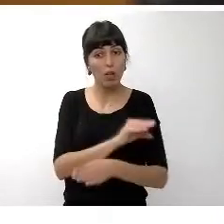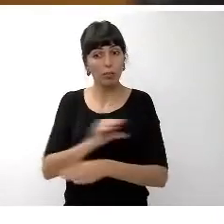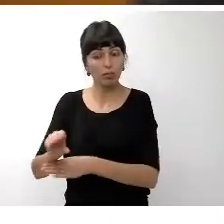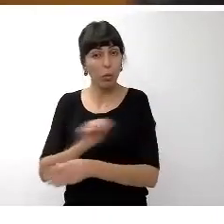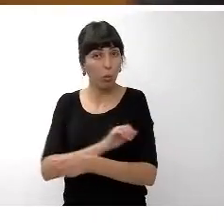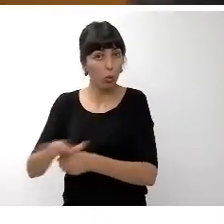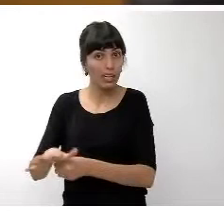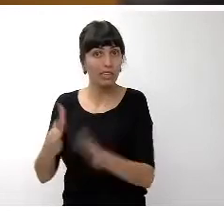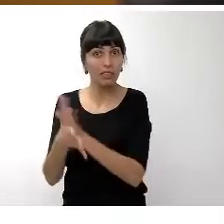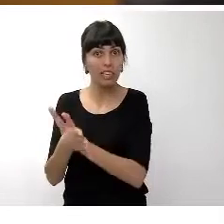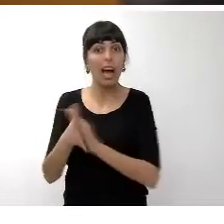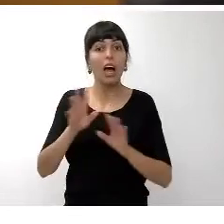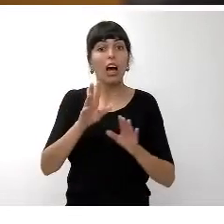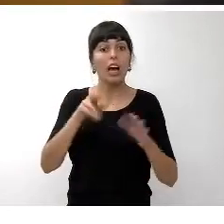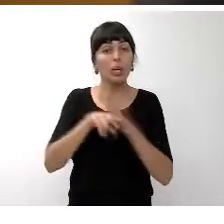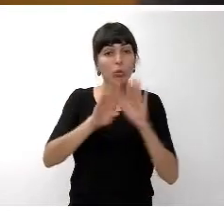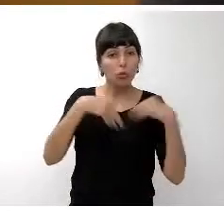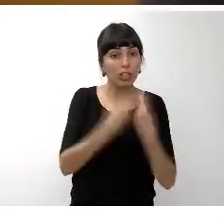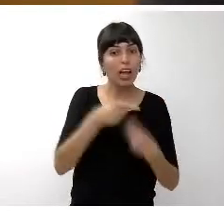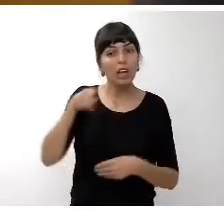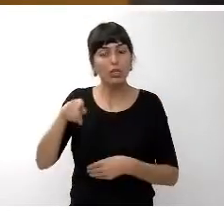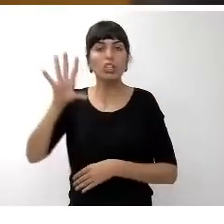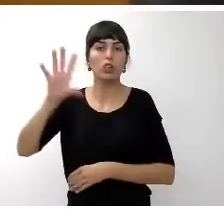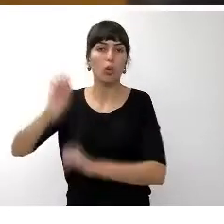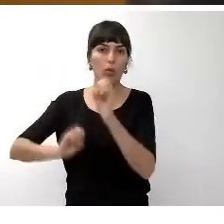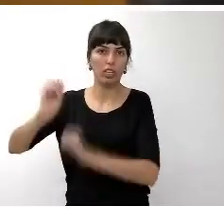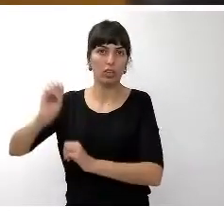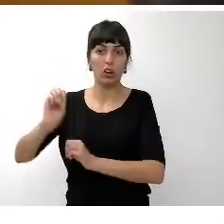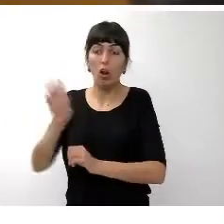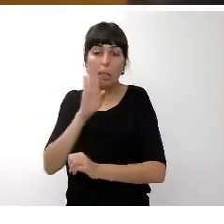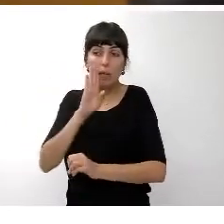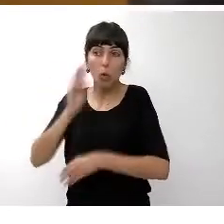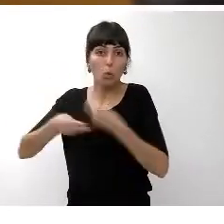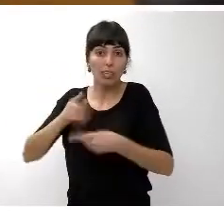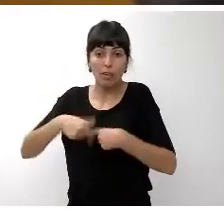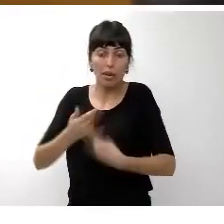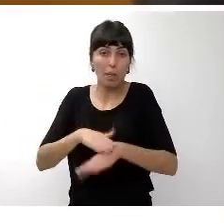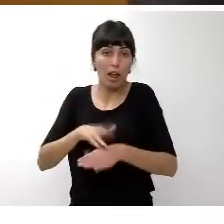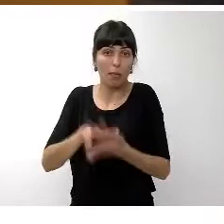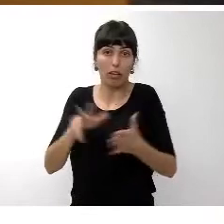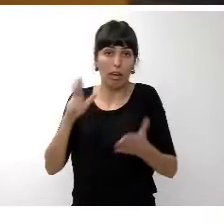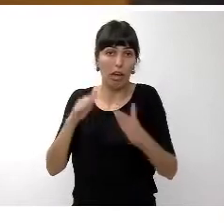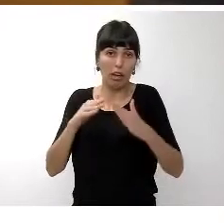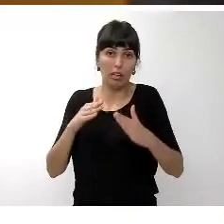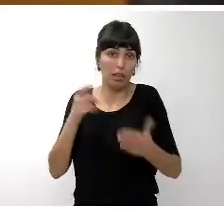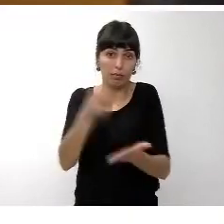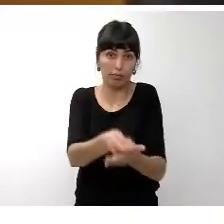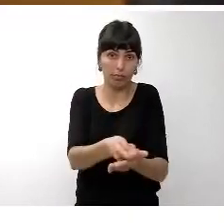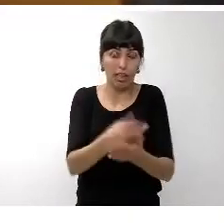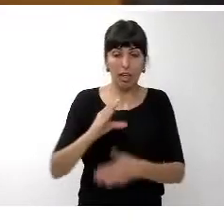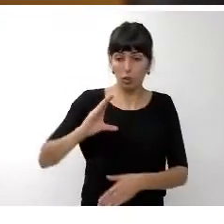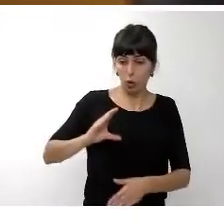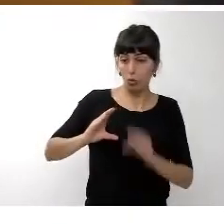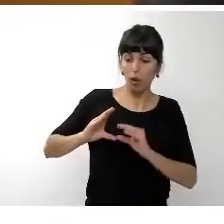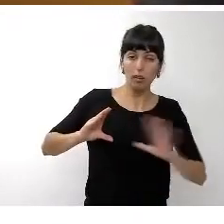un 5% del total de los recursos es el equivalente a lo que destinaría una familia al pago de una hipoteca respecto a sus ingresos es decir el